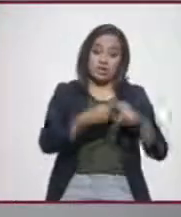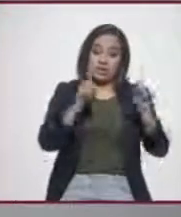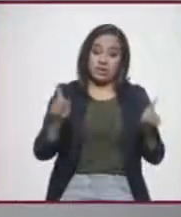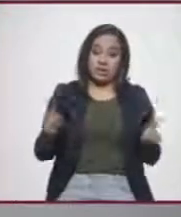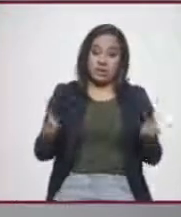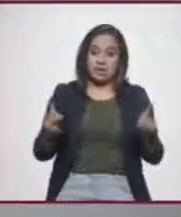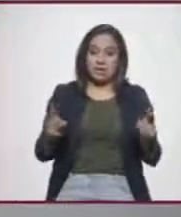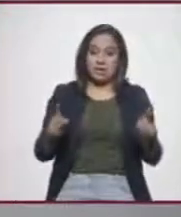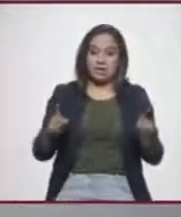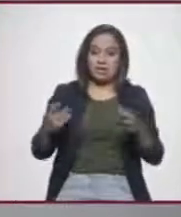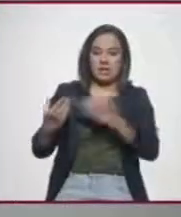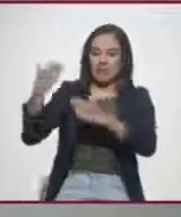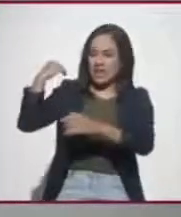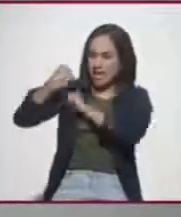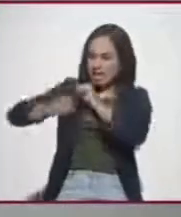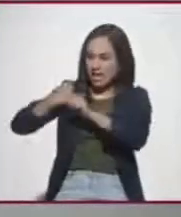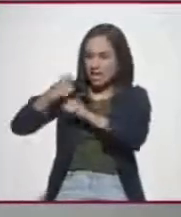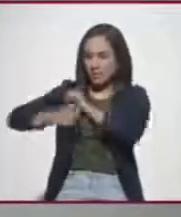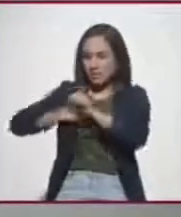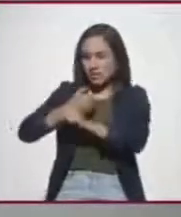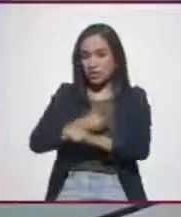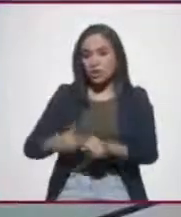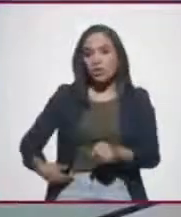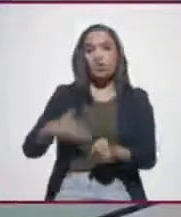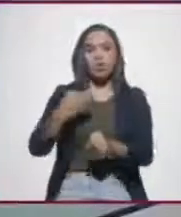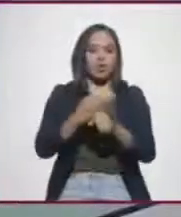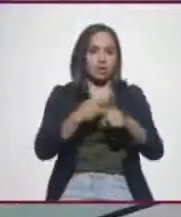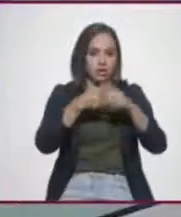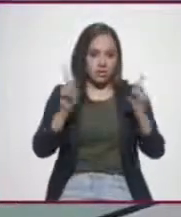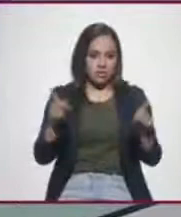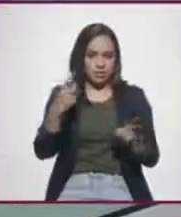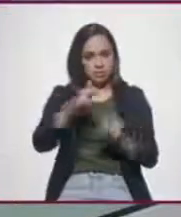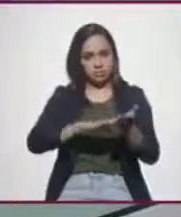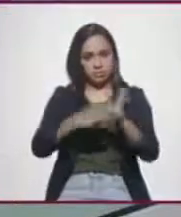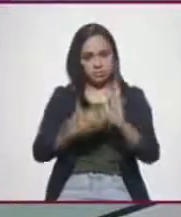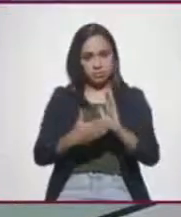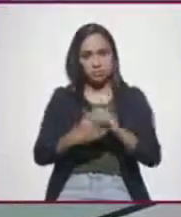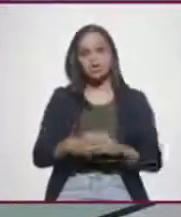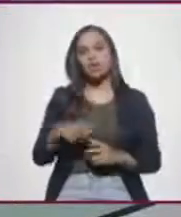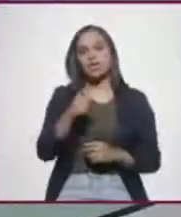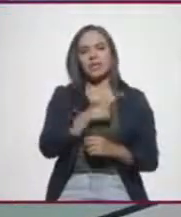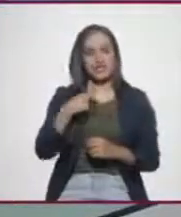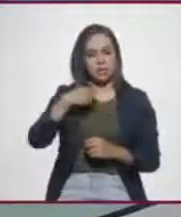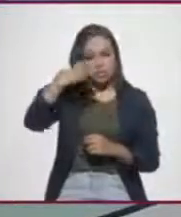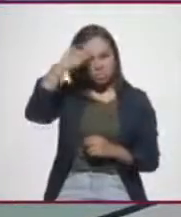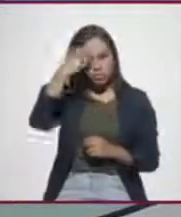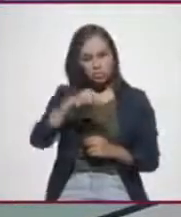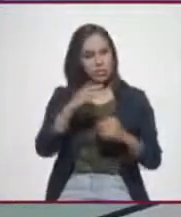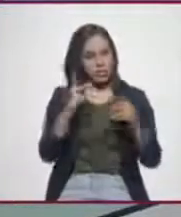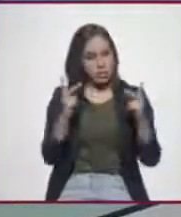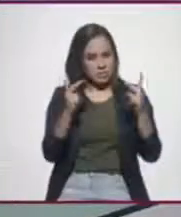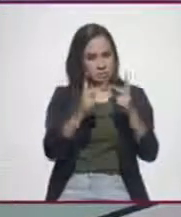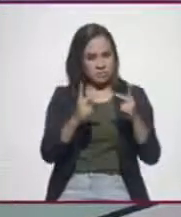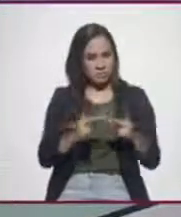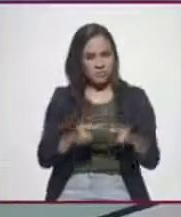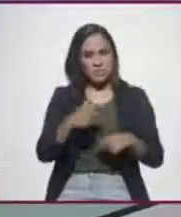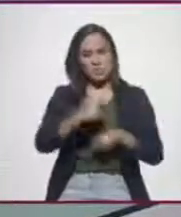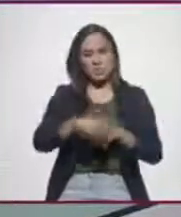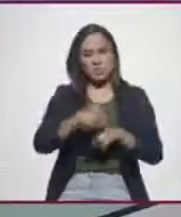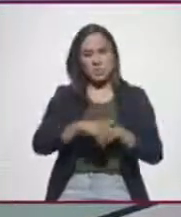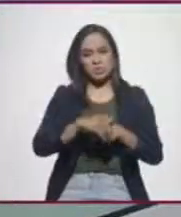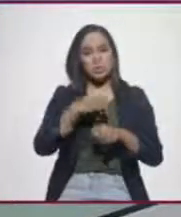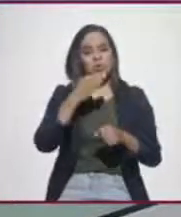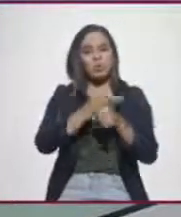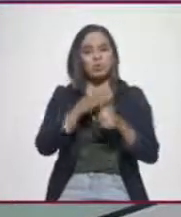la actual situación que se está viviendo, ¿No? Exactamente, y estar consciente solo que no necesariamente las percepciones coinciden con estos números, la